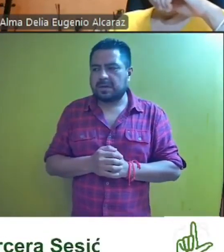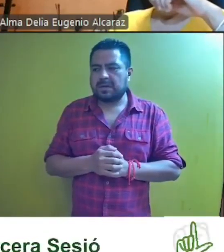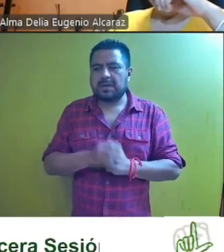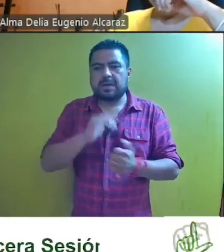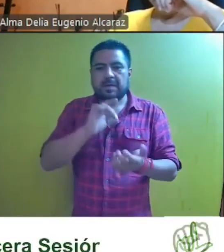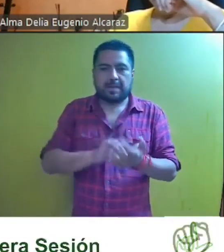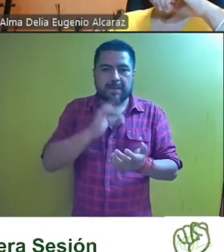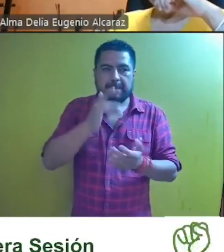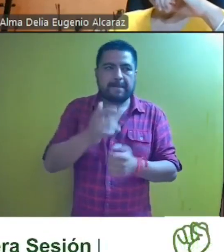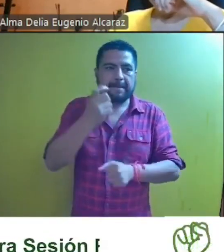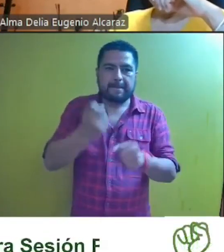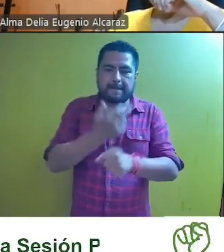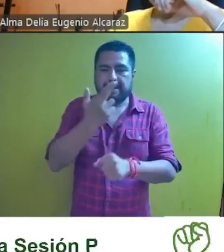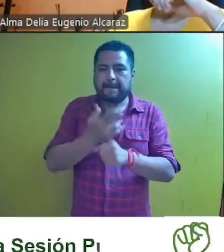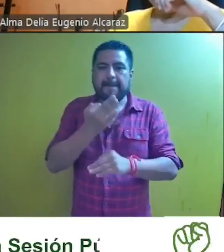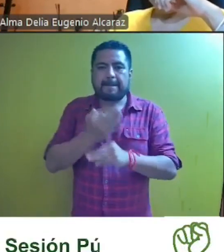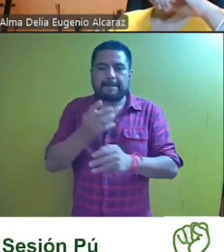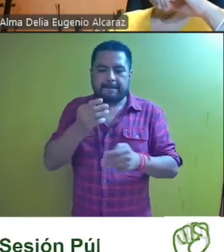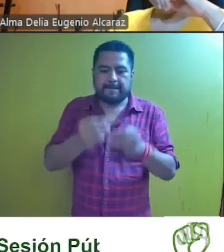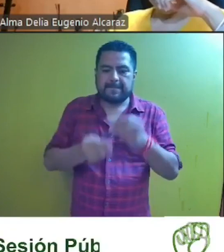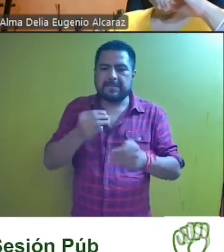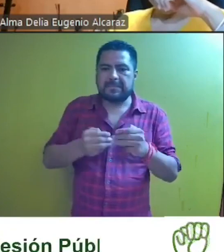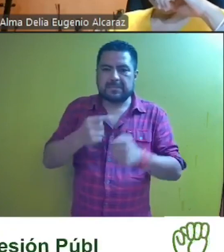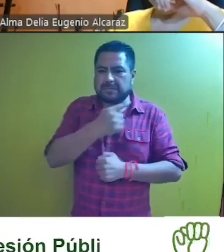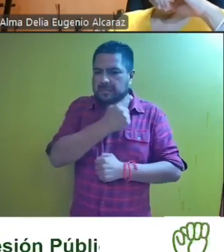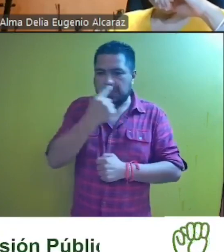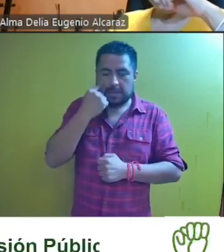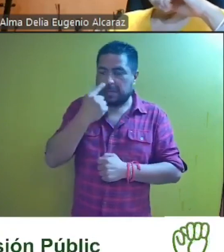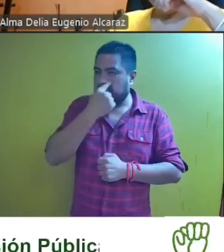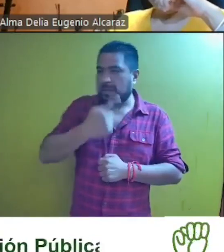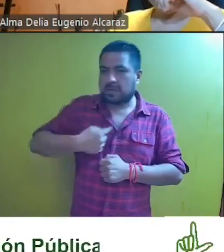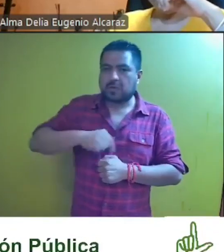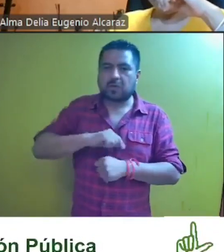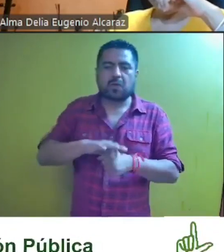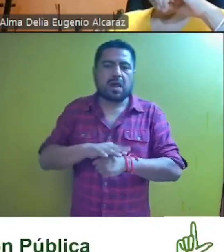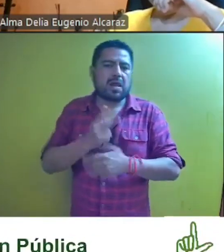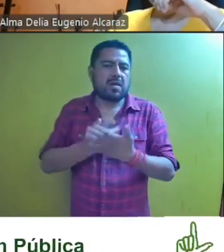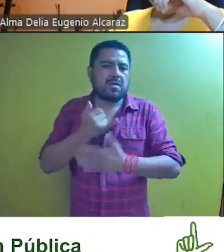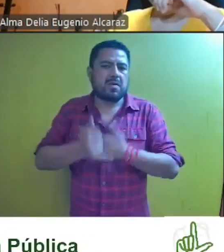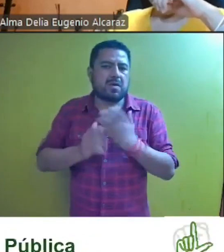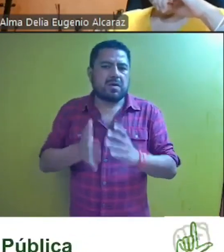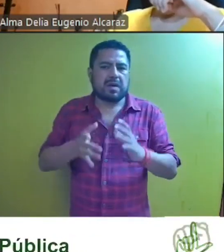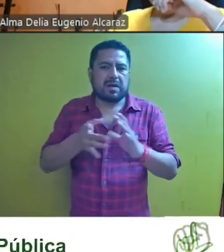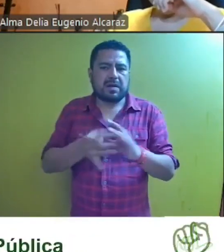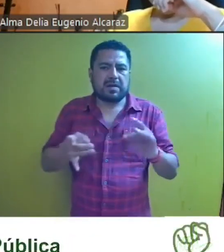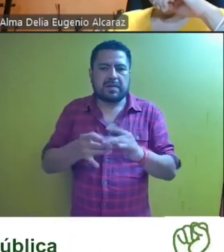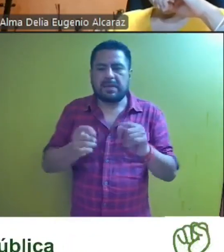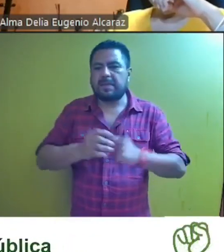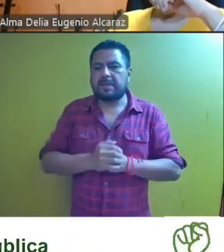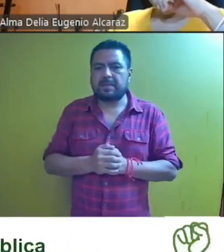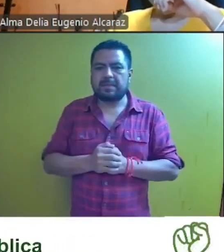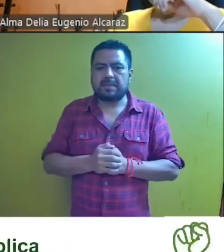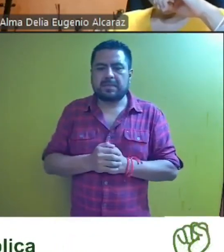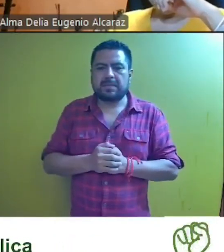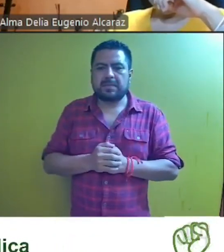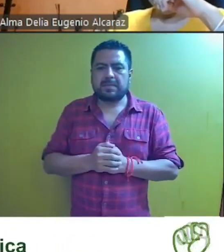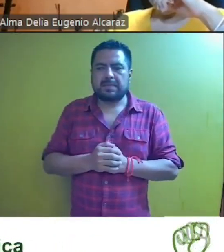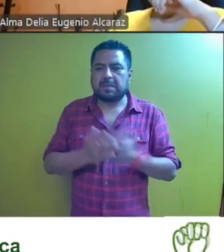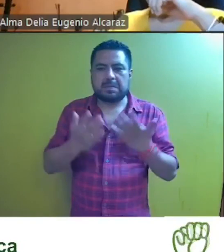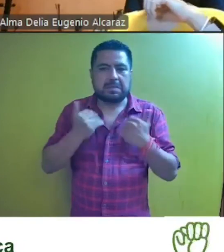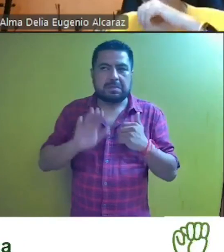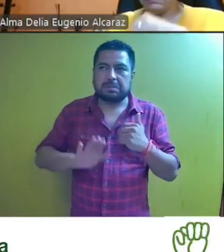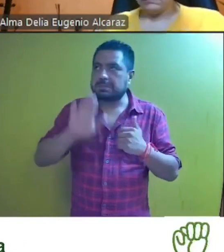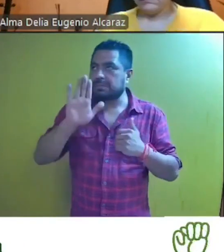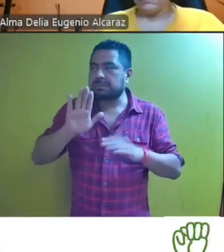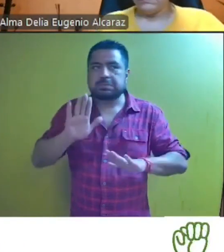gracias secretario magistradas magistrado está nuestra consideración el proyecto del que se ha dado cuenta no